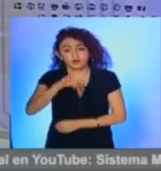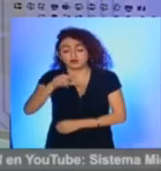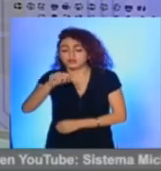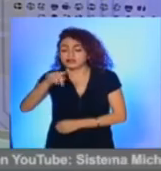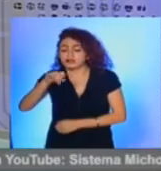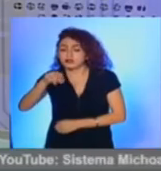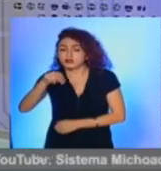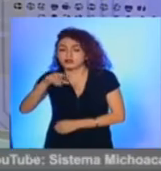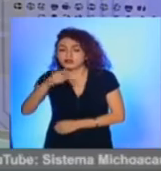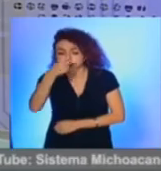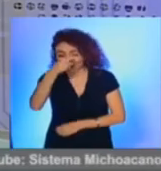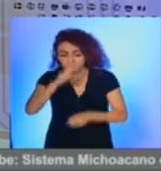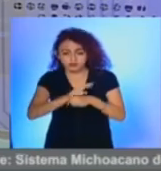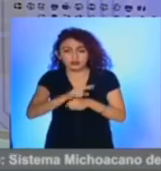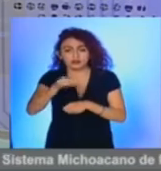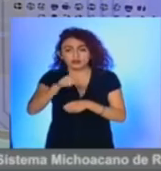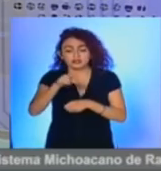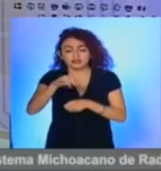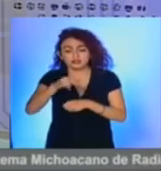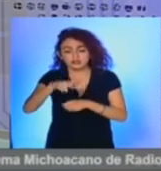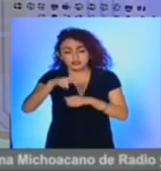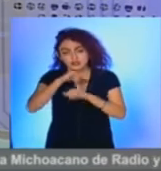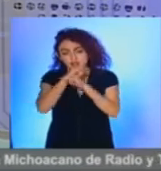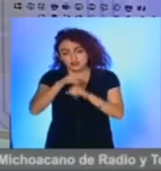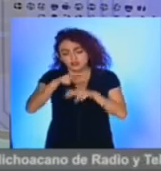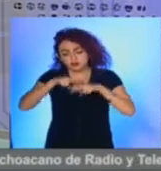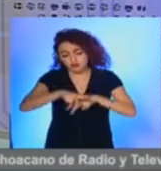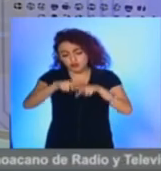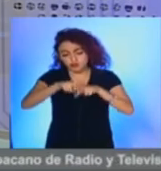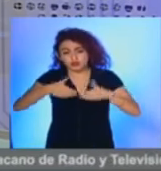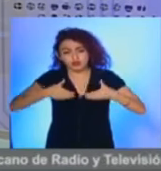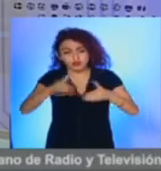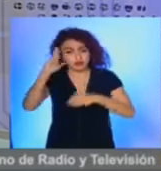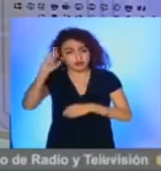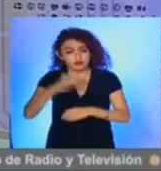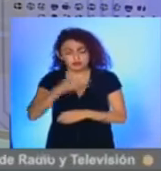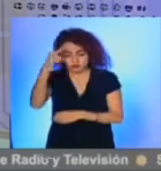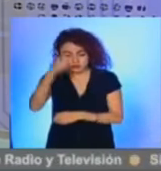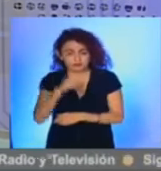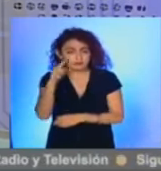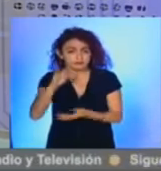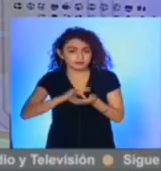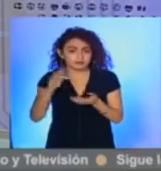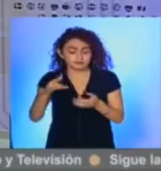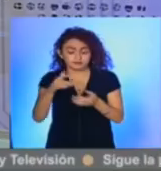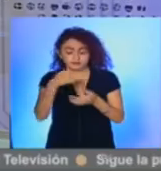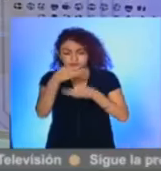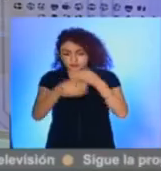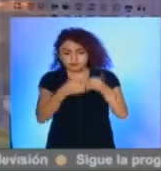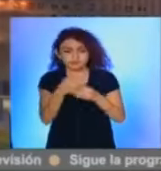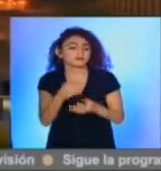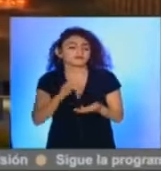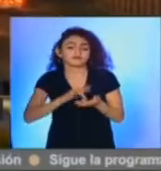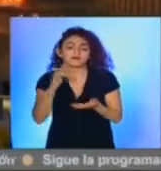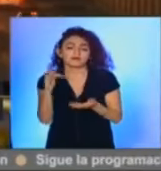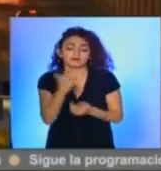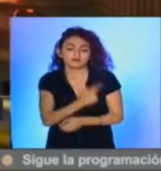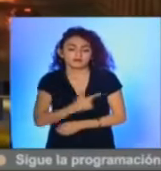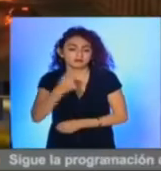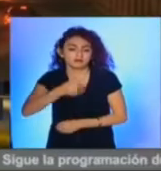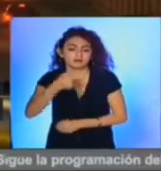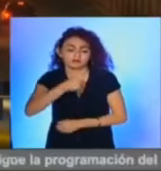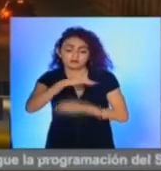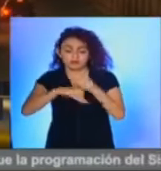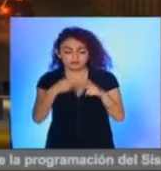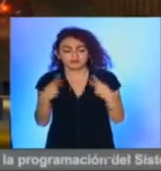Antonio Zamudio, director de Xeni, y con información en materia de vialidad. Pepe, muy buena noche. Escuchamos su reporte. Gracias, mi querido Erick. Con el gusto de